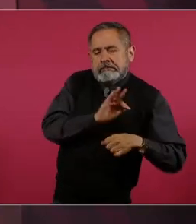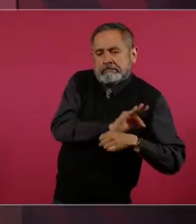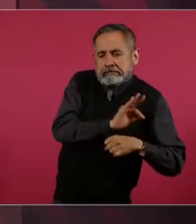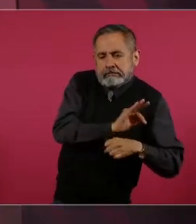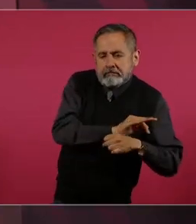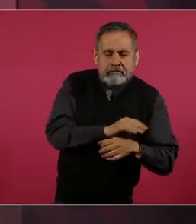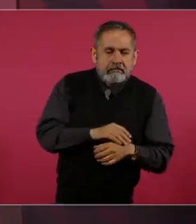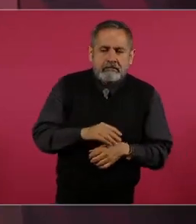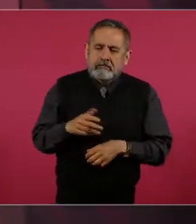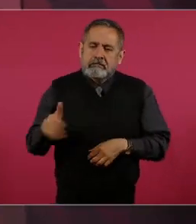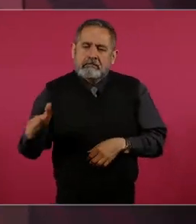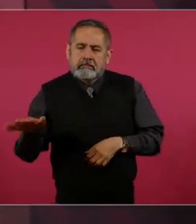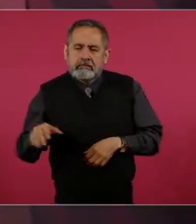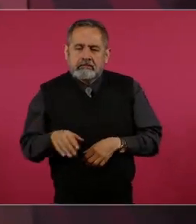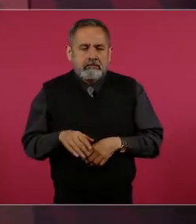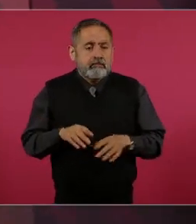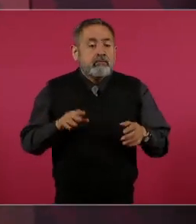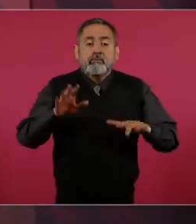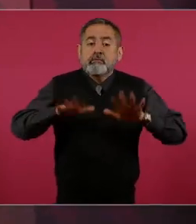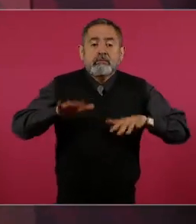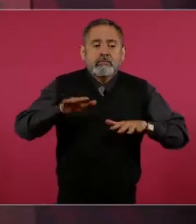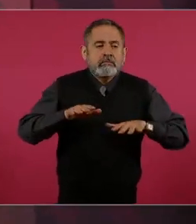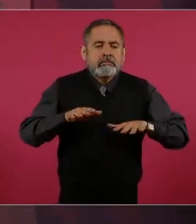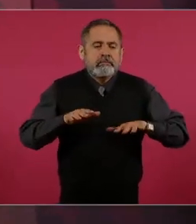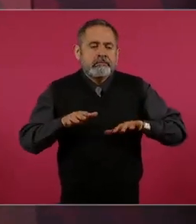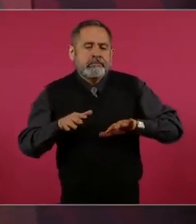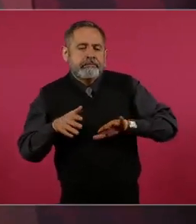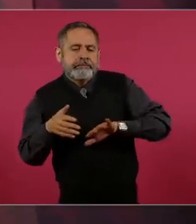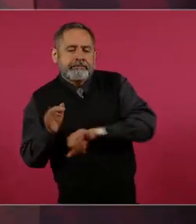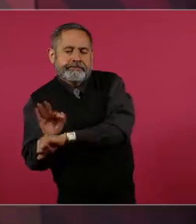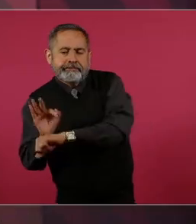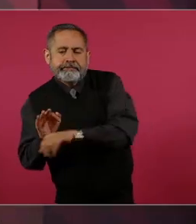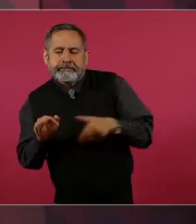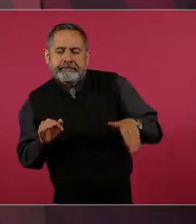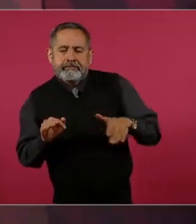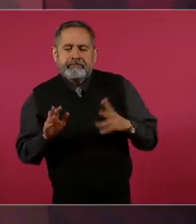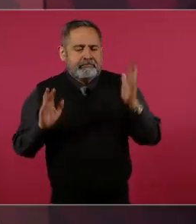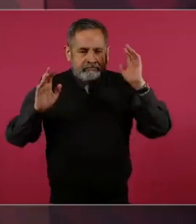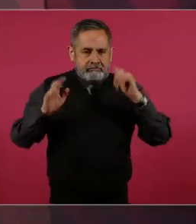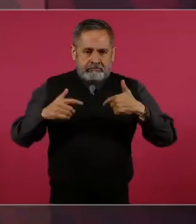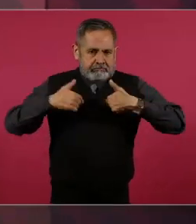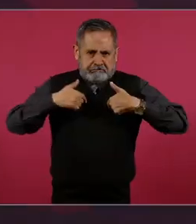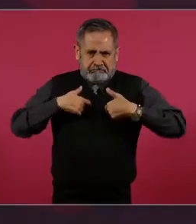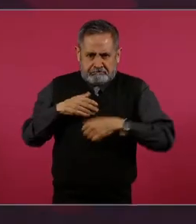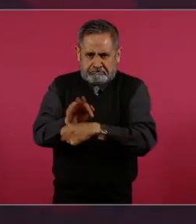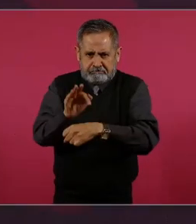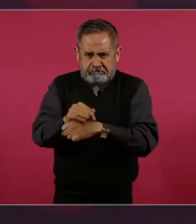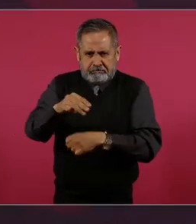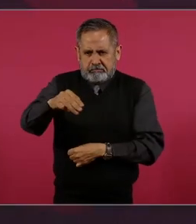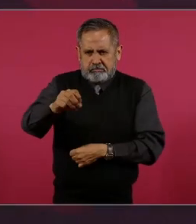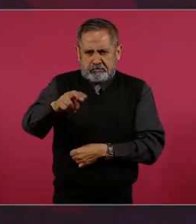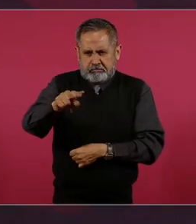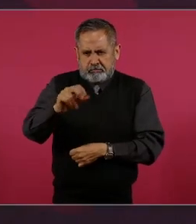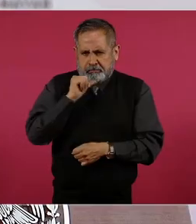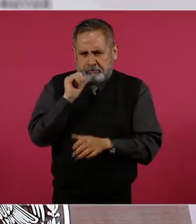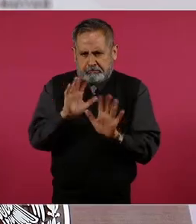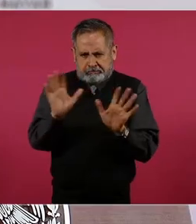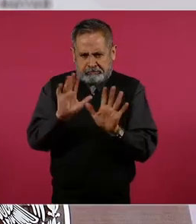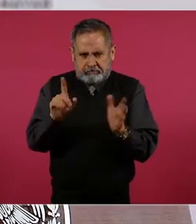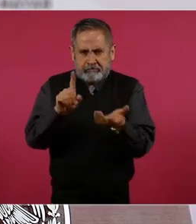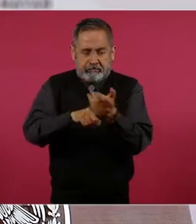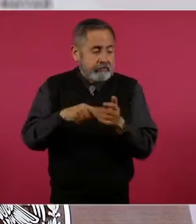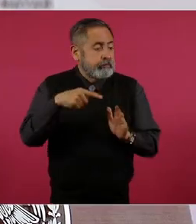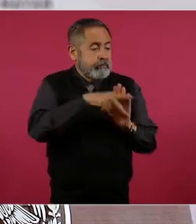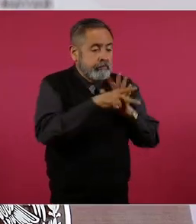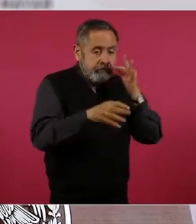interno no es que yo esté a favor de Moreno, pero los